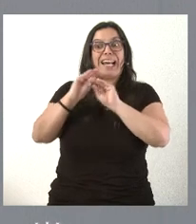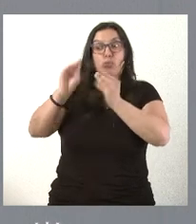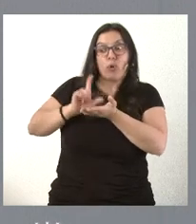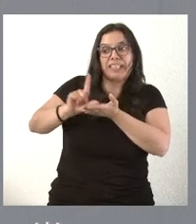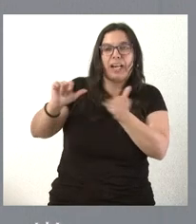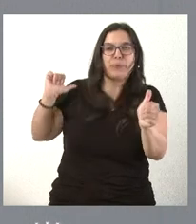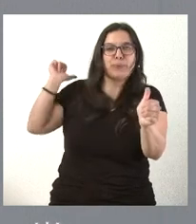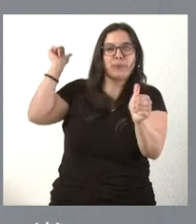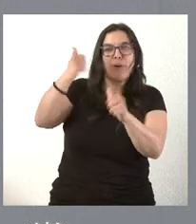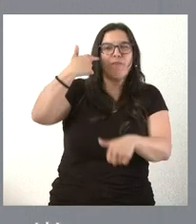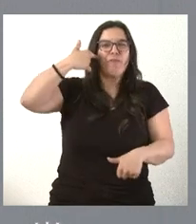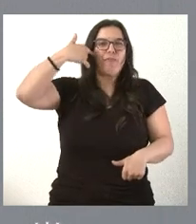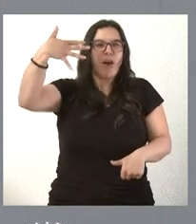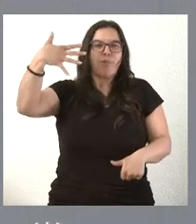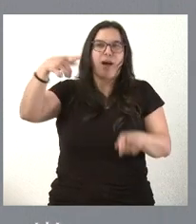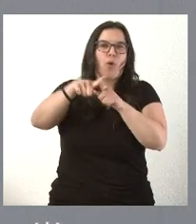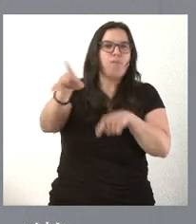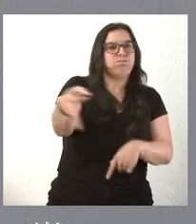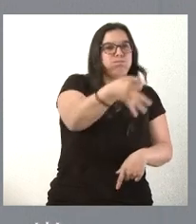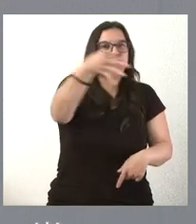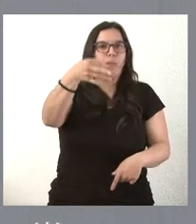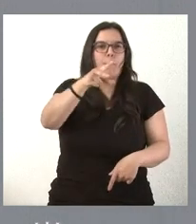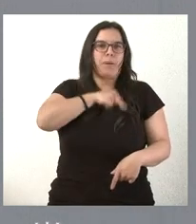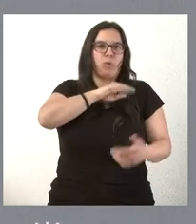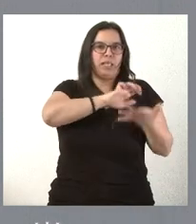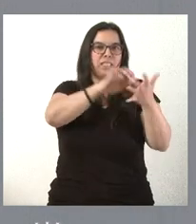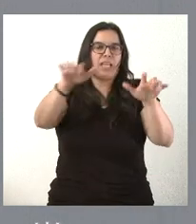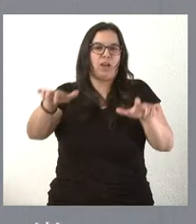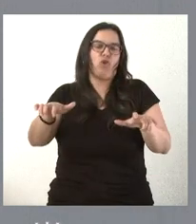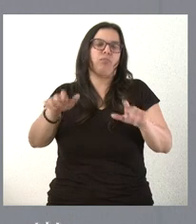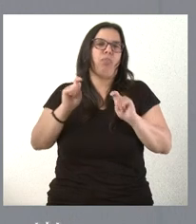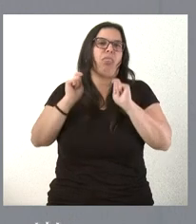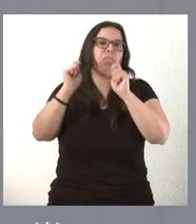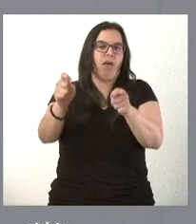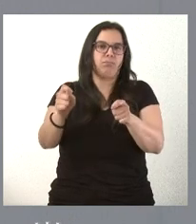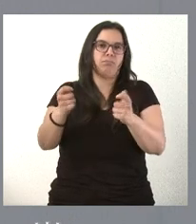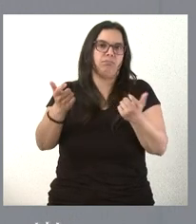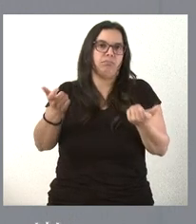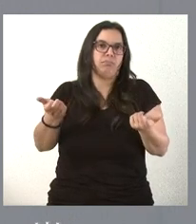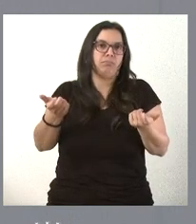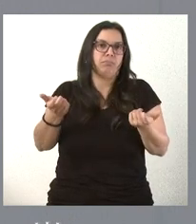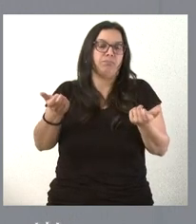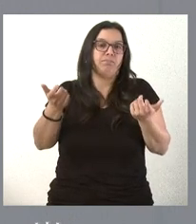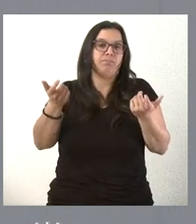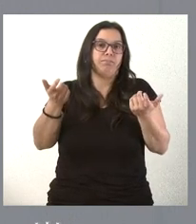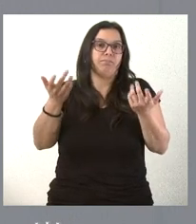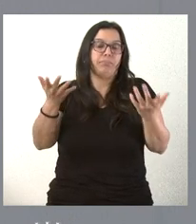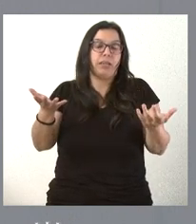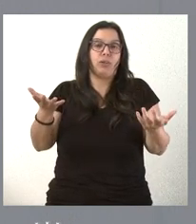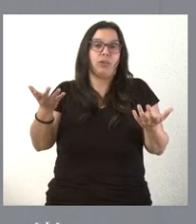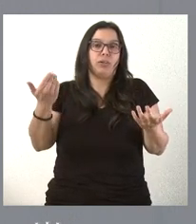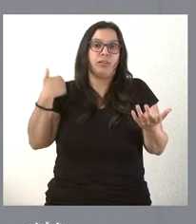de muy alto prestigio, que culmina con este premio Castilla y León de las Letras, pero que previamente había tenido